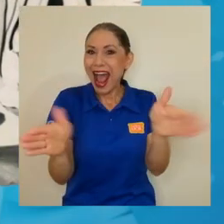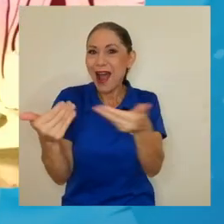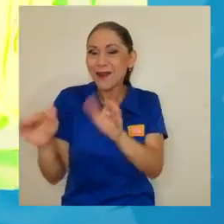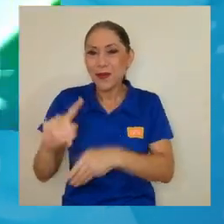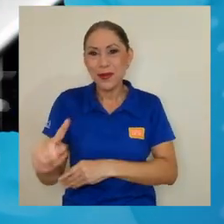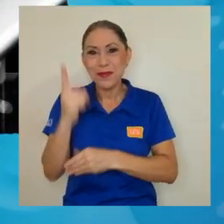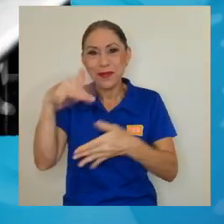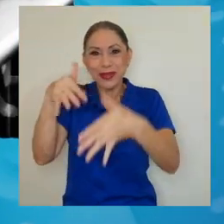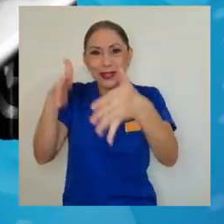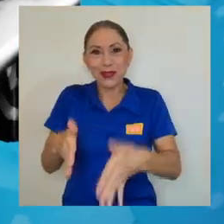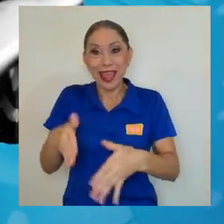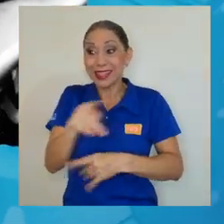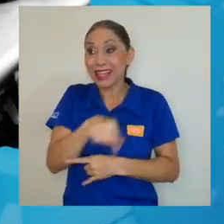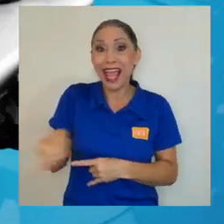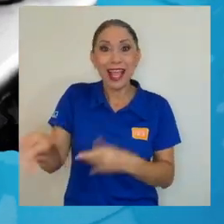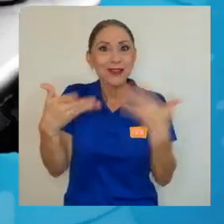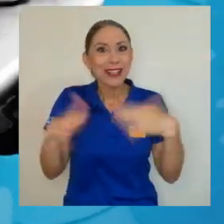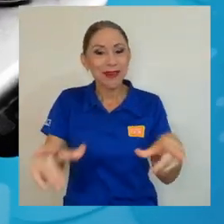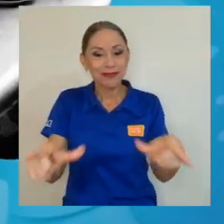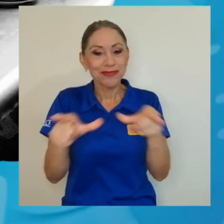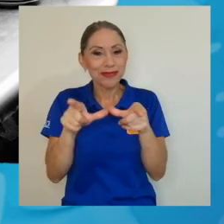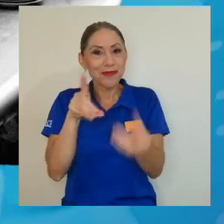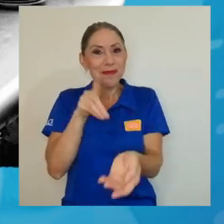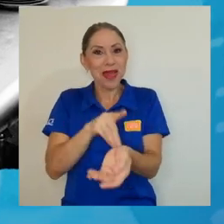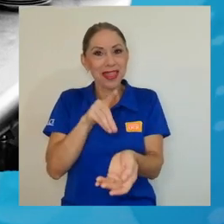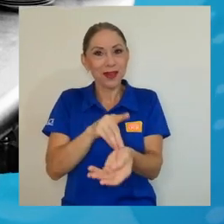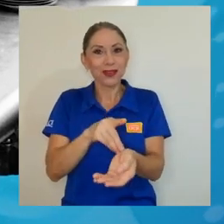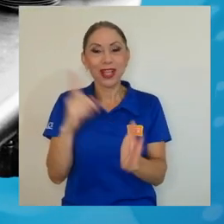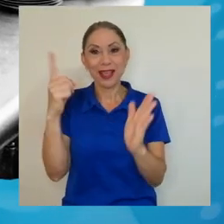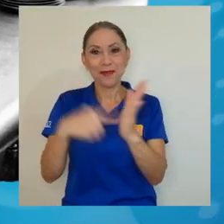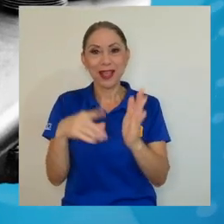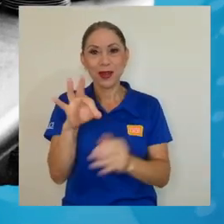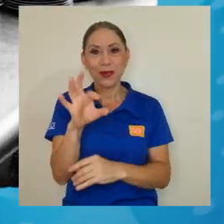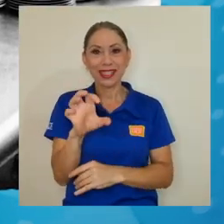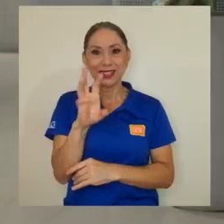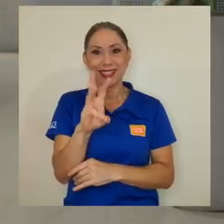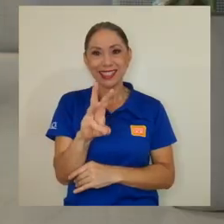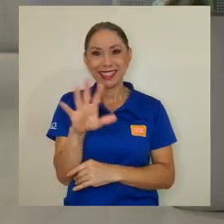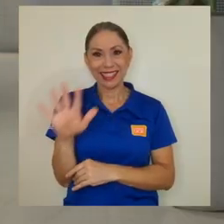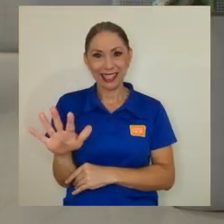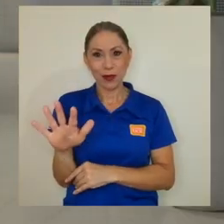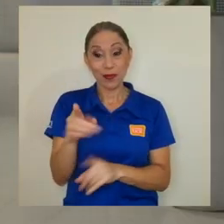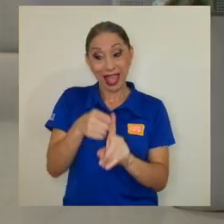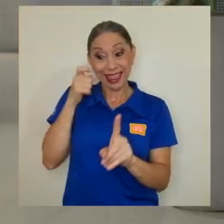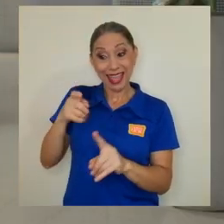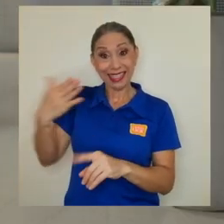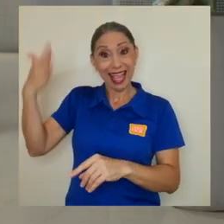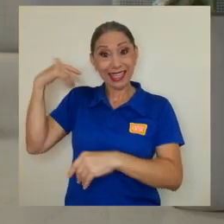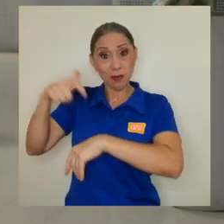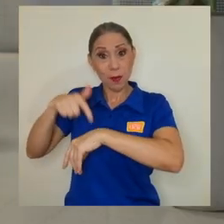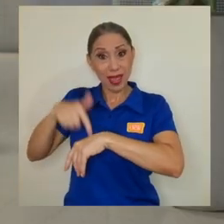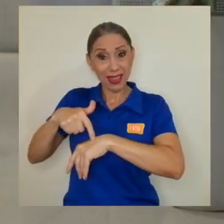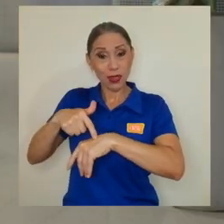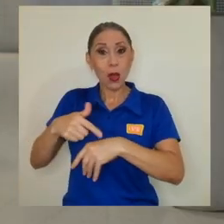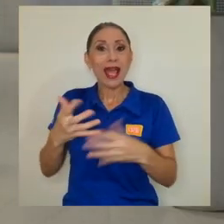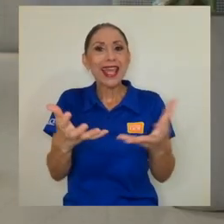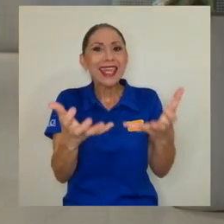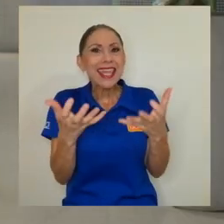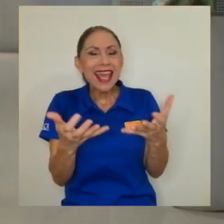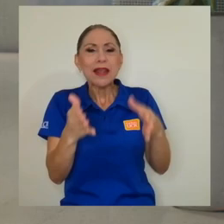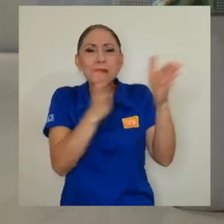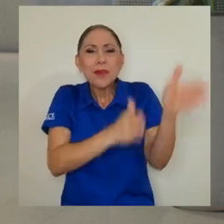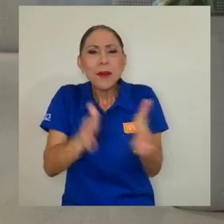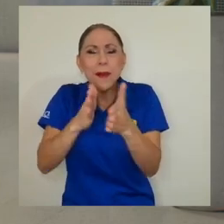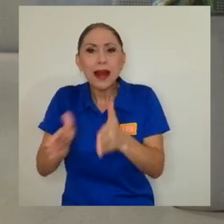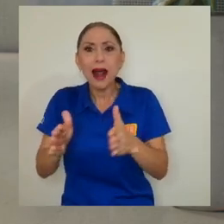estudiantes, quienes recibieron sus títulos de médicos en 1965. Desde entonces, ha buscado agresar a eminentes